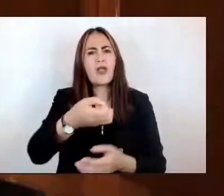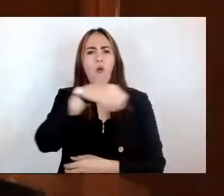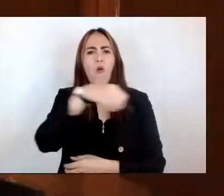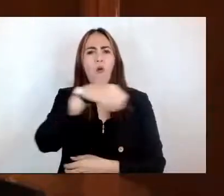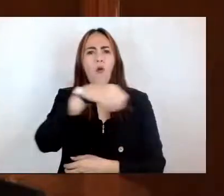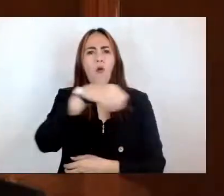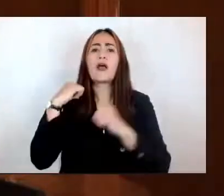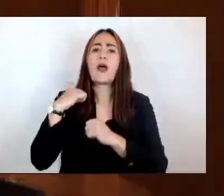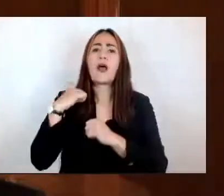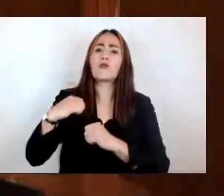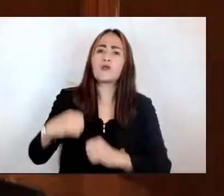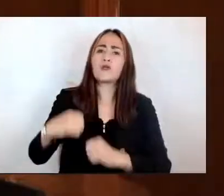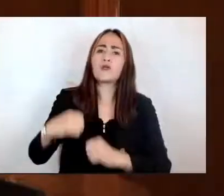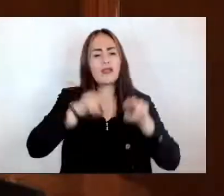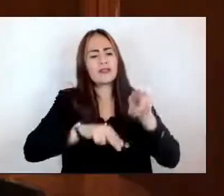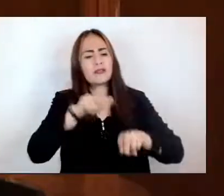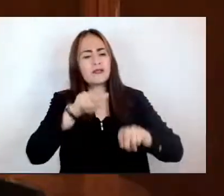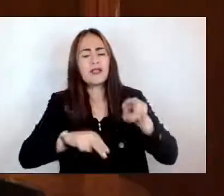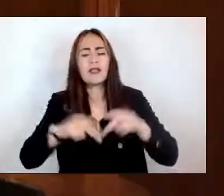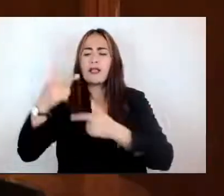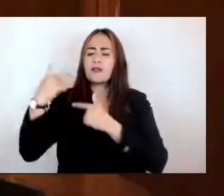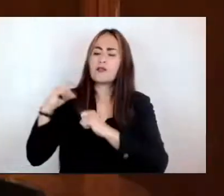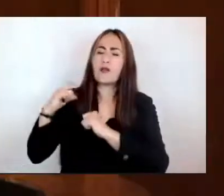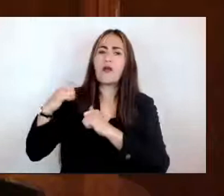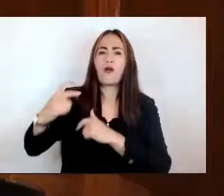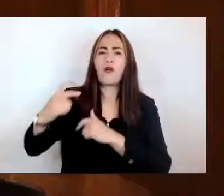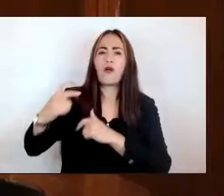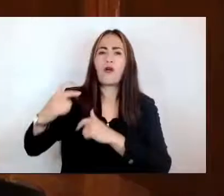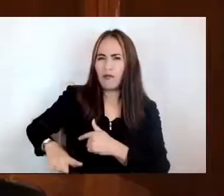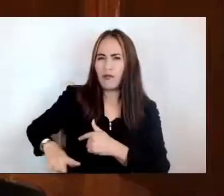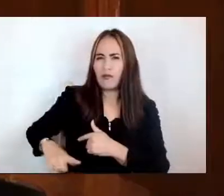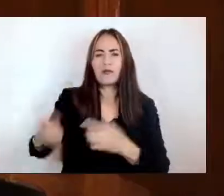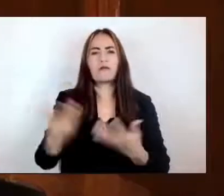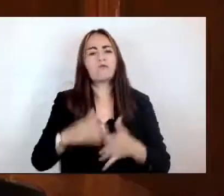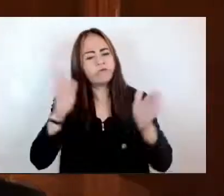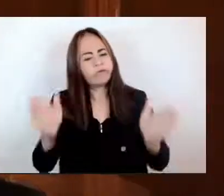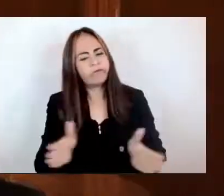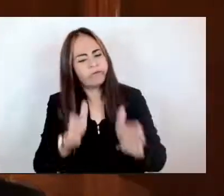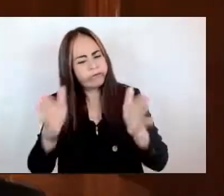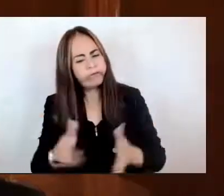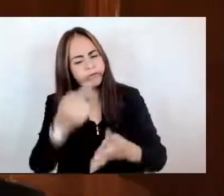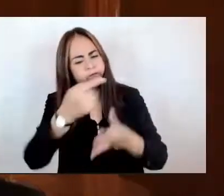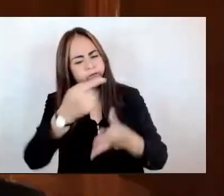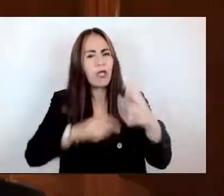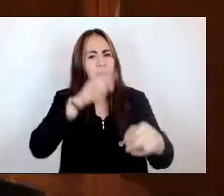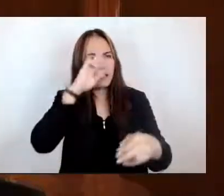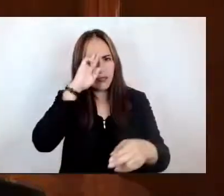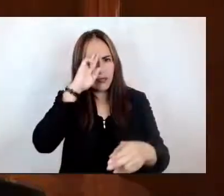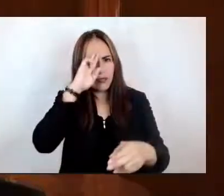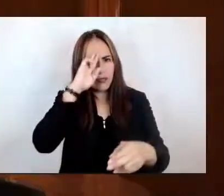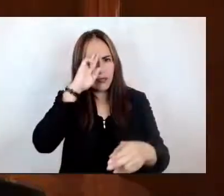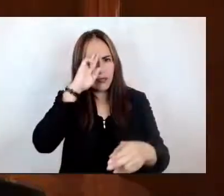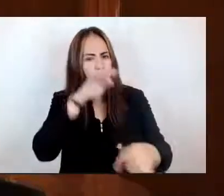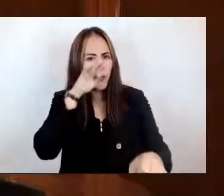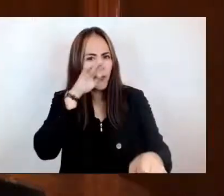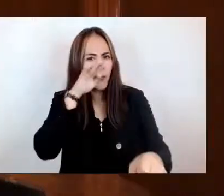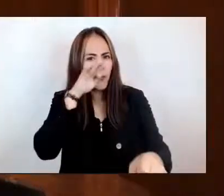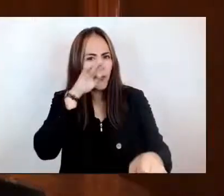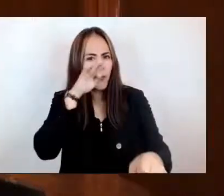de los diversos niveles de gobierno de promoverlos, respetarlos, protegerlos y garantizarlos.